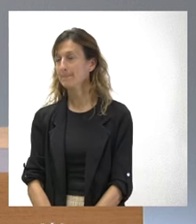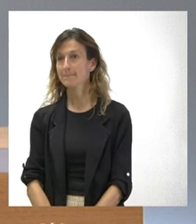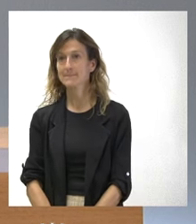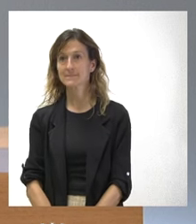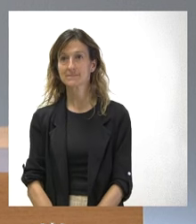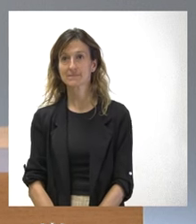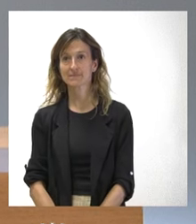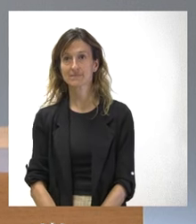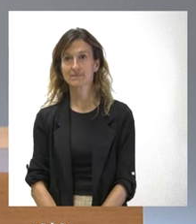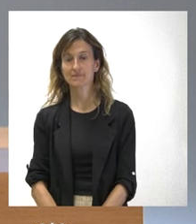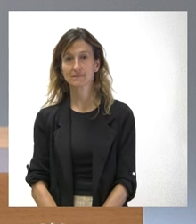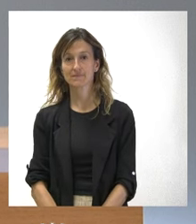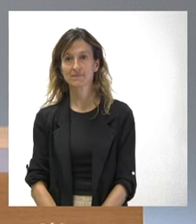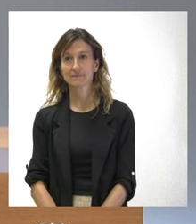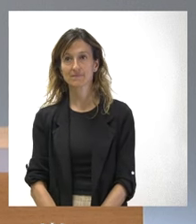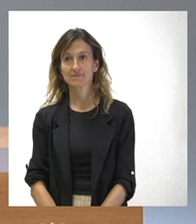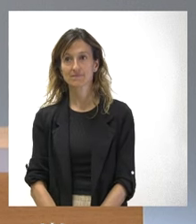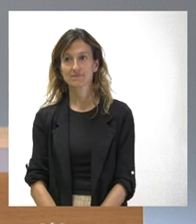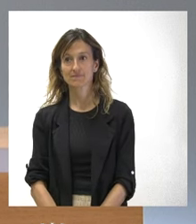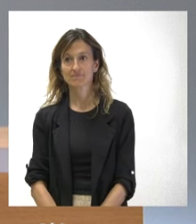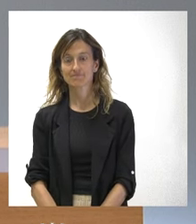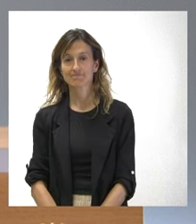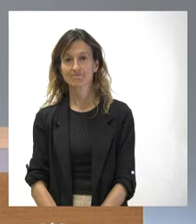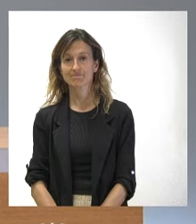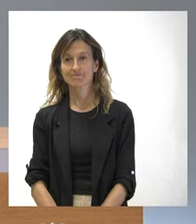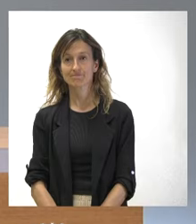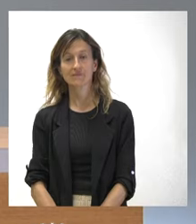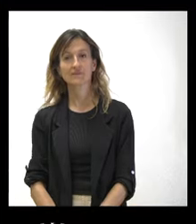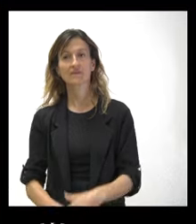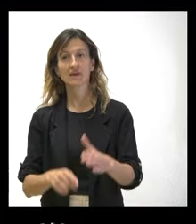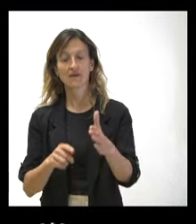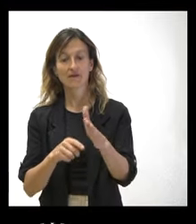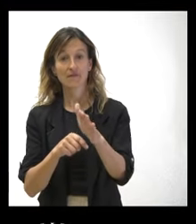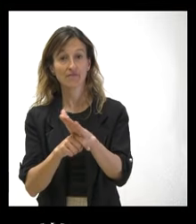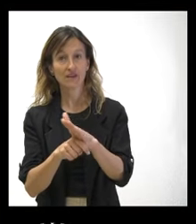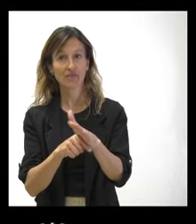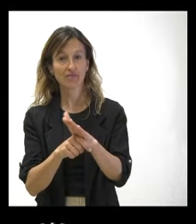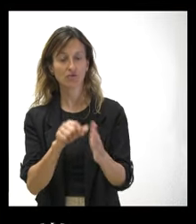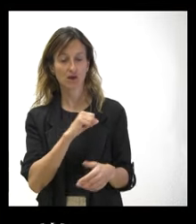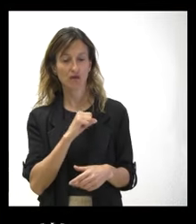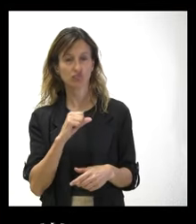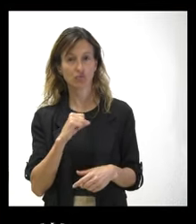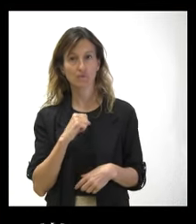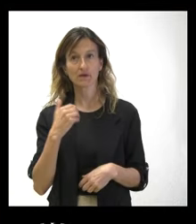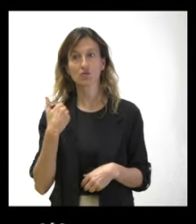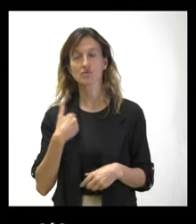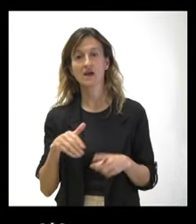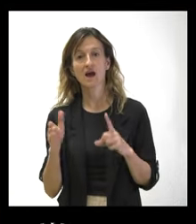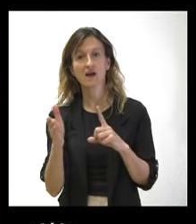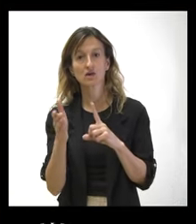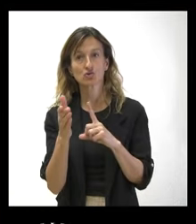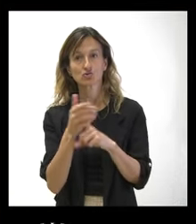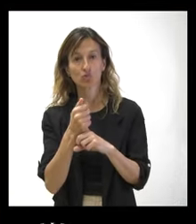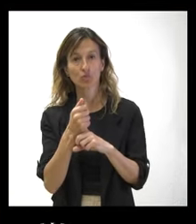Una última sobre financiación. Consejero, históricamente, cuando se ha hablado de financiación autónoma y que se ha resuelto, al final se ha resuelto,